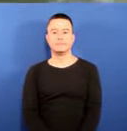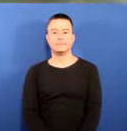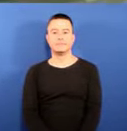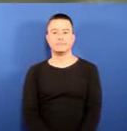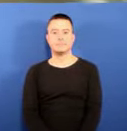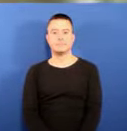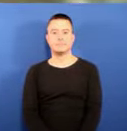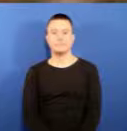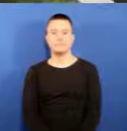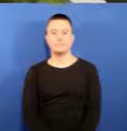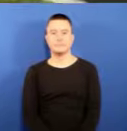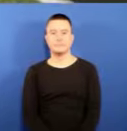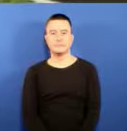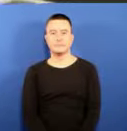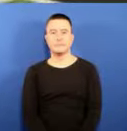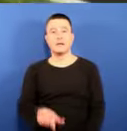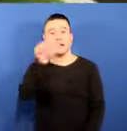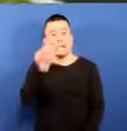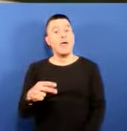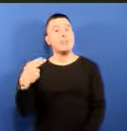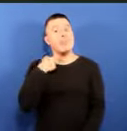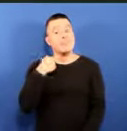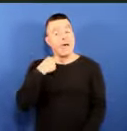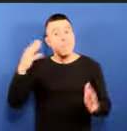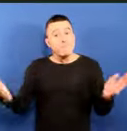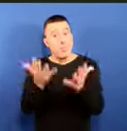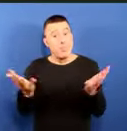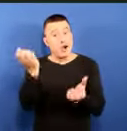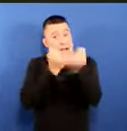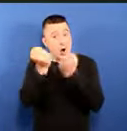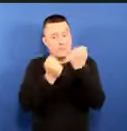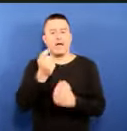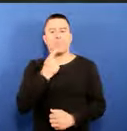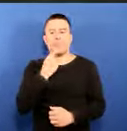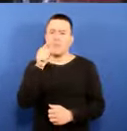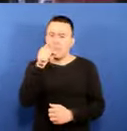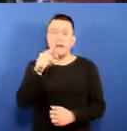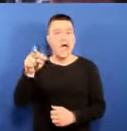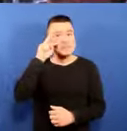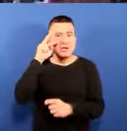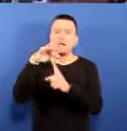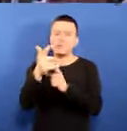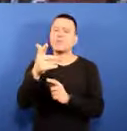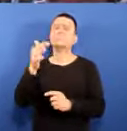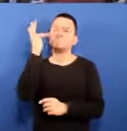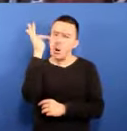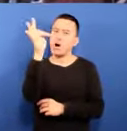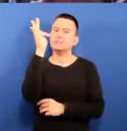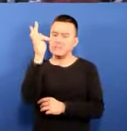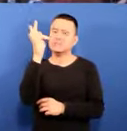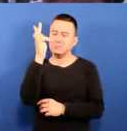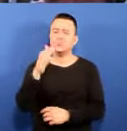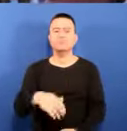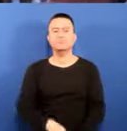pinchos elaborados por cuatro prestigiosos cocineros vizcainos. El diputado de promoción económica de la Diputación Foral de Vizcaya, Immanuel